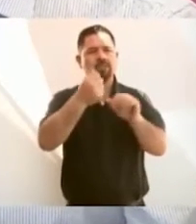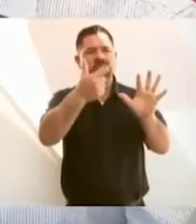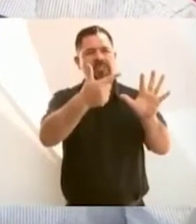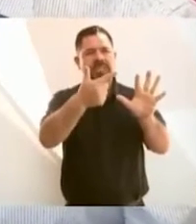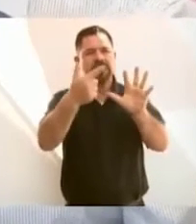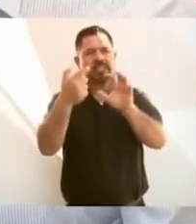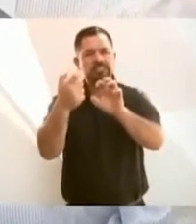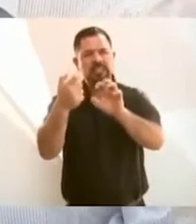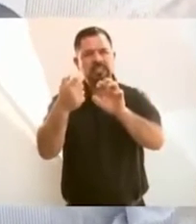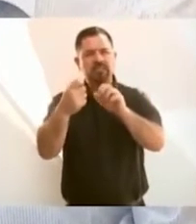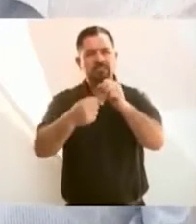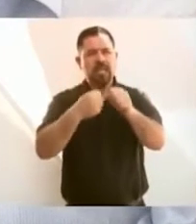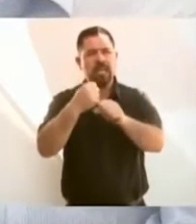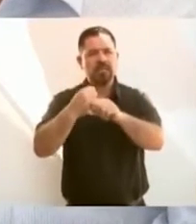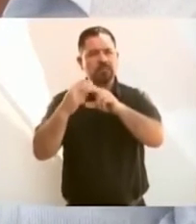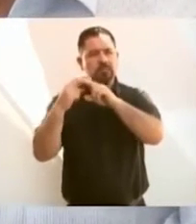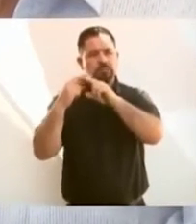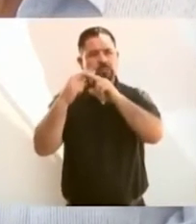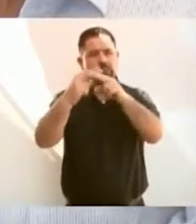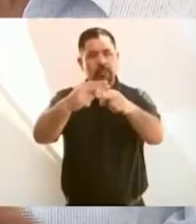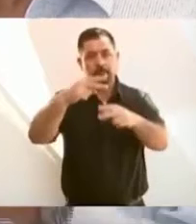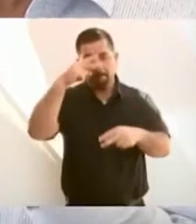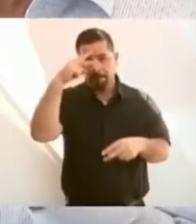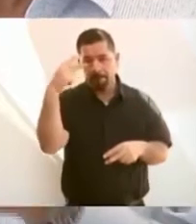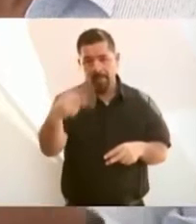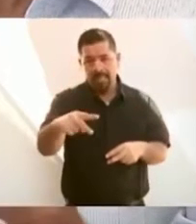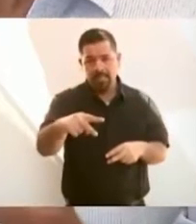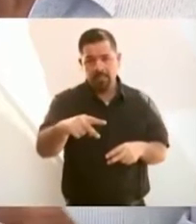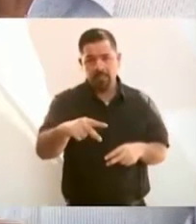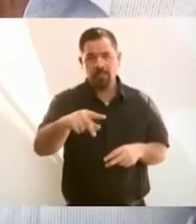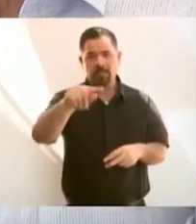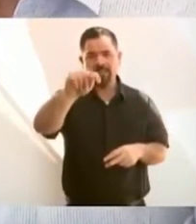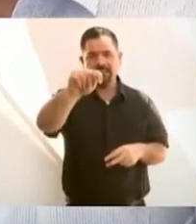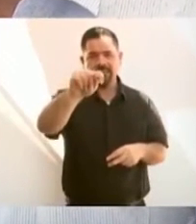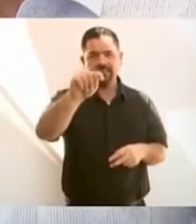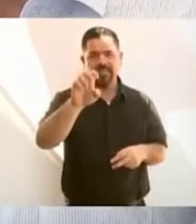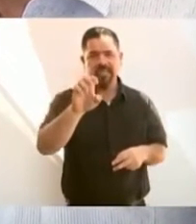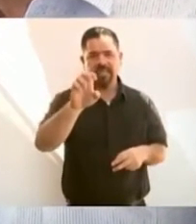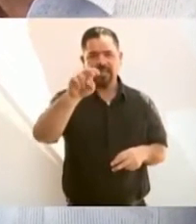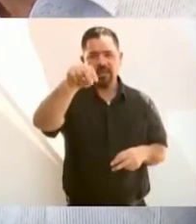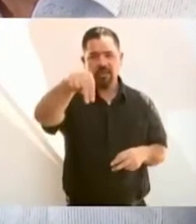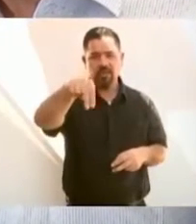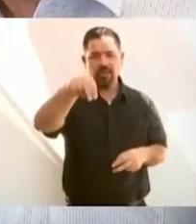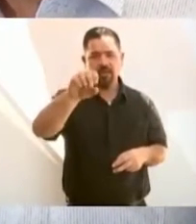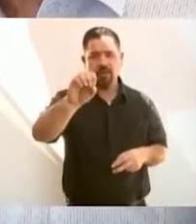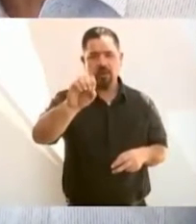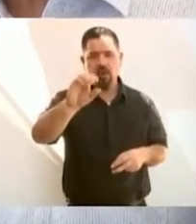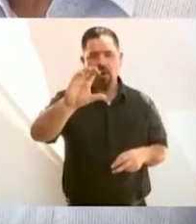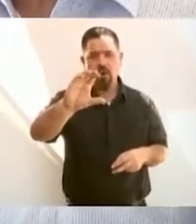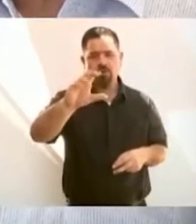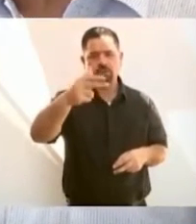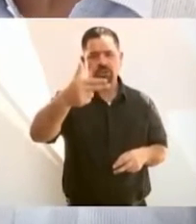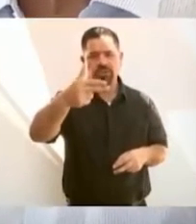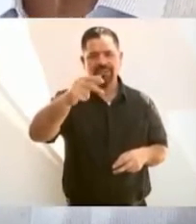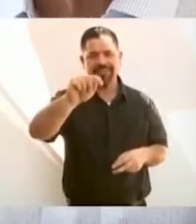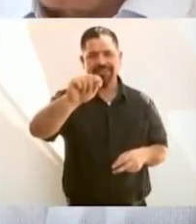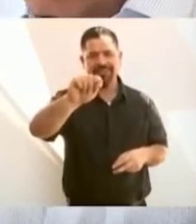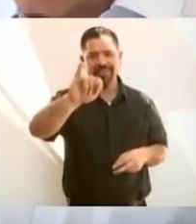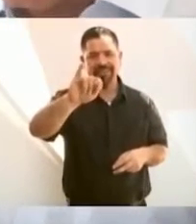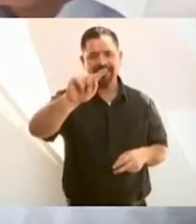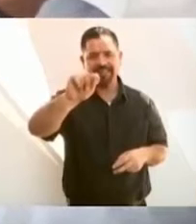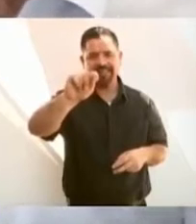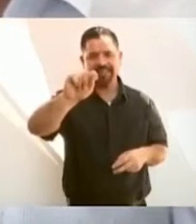-Tenochtitlán, de la capital de la república, y 500 años